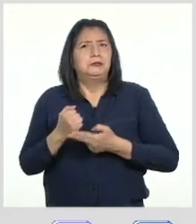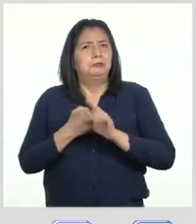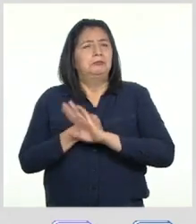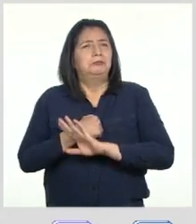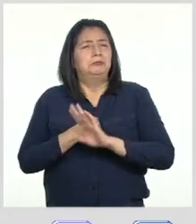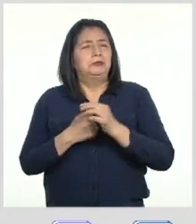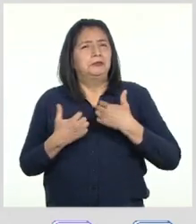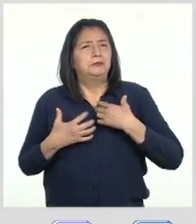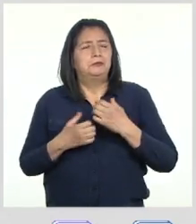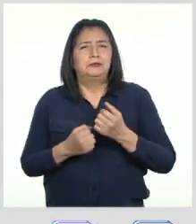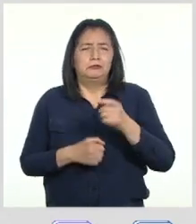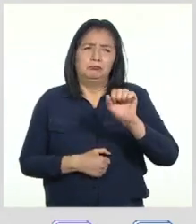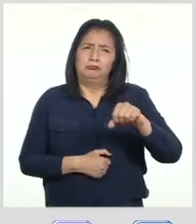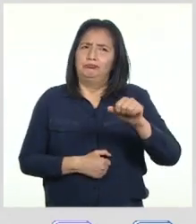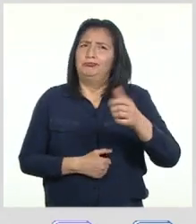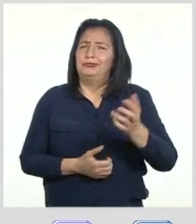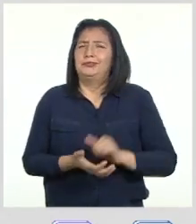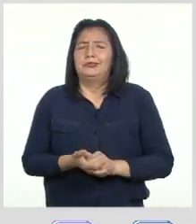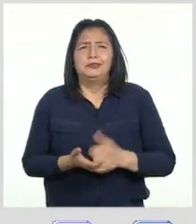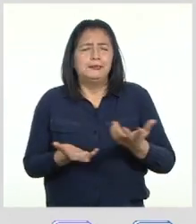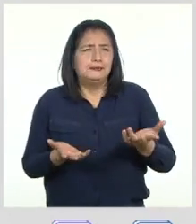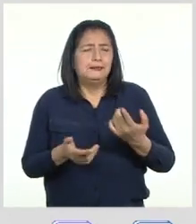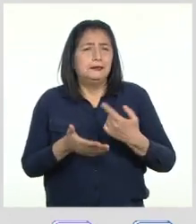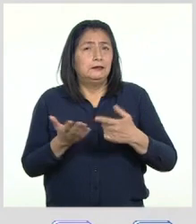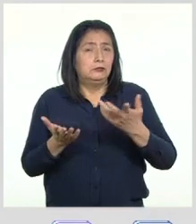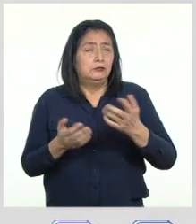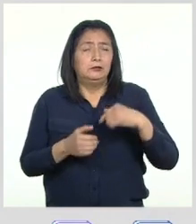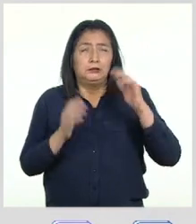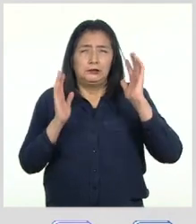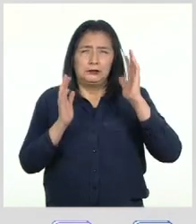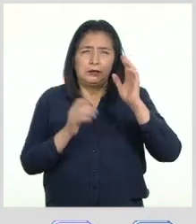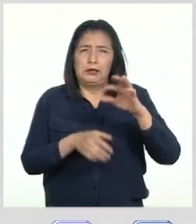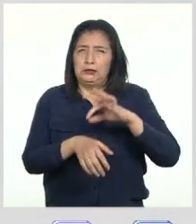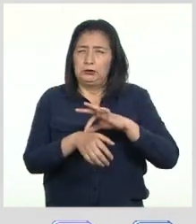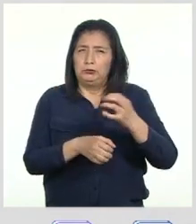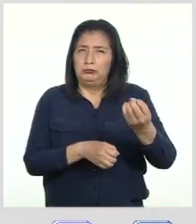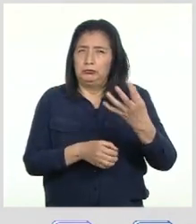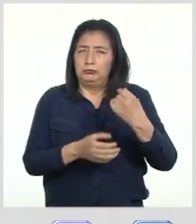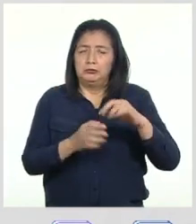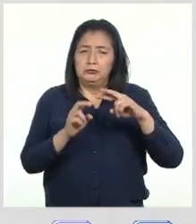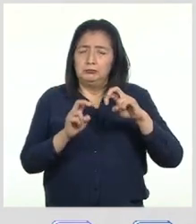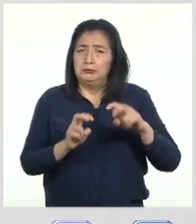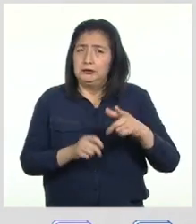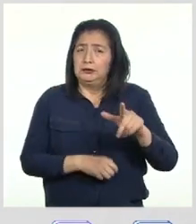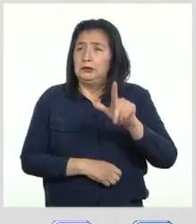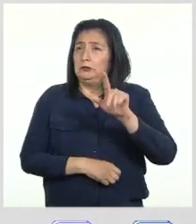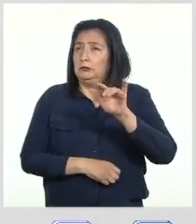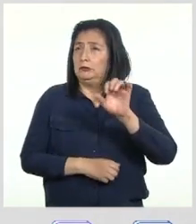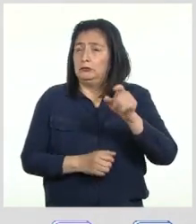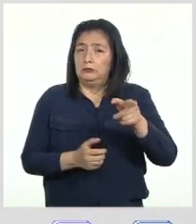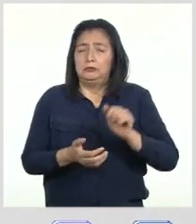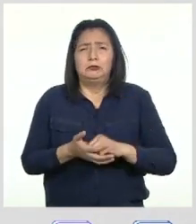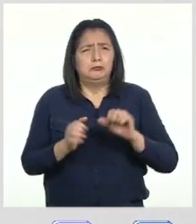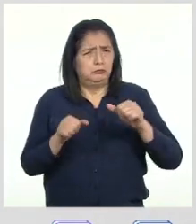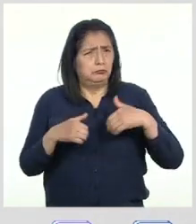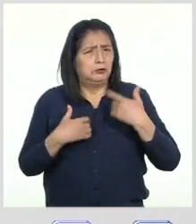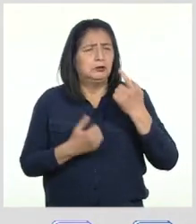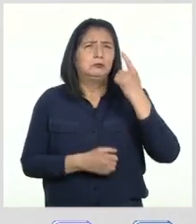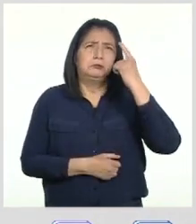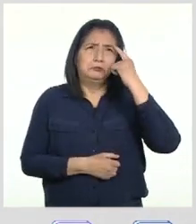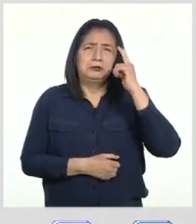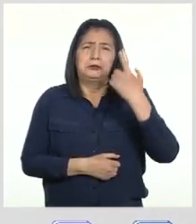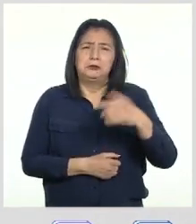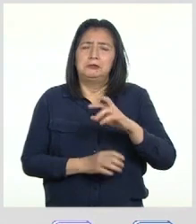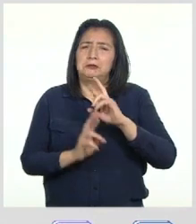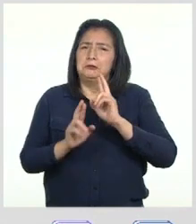confiado Sin duda, Patti Entonces, después de escuchar al doctor e investigador Luis Neira de la Rosa Podemos concluir